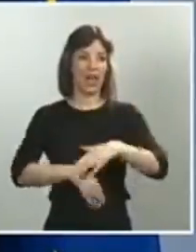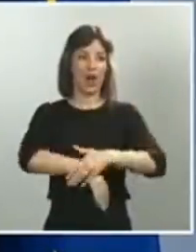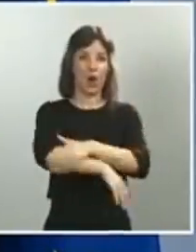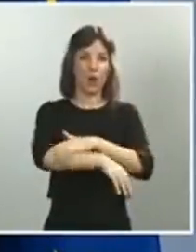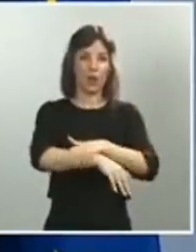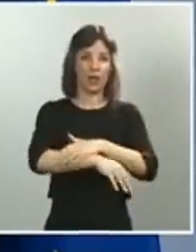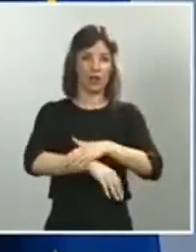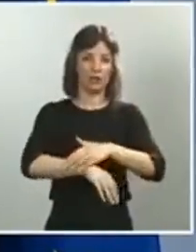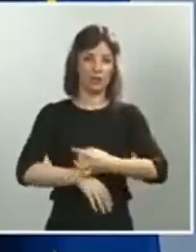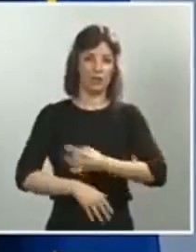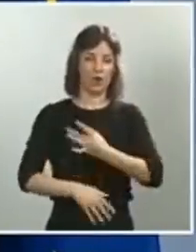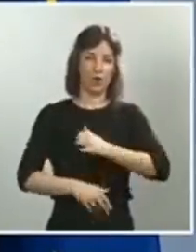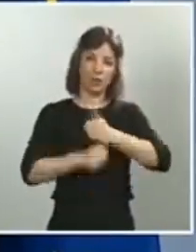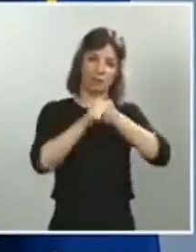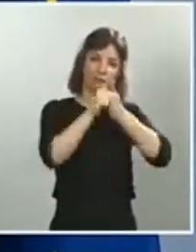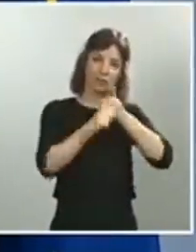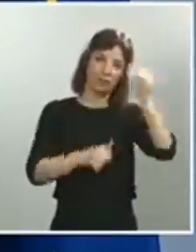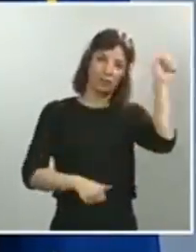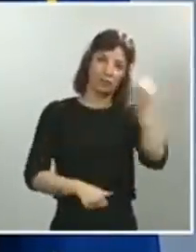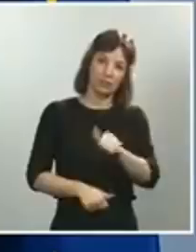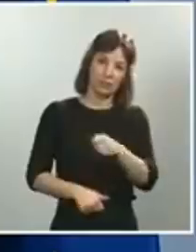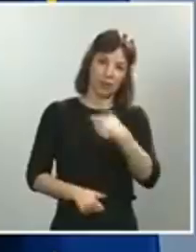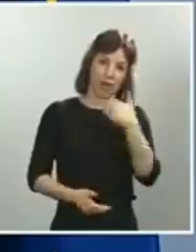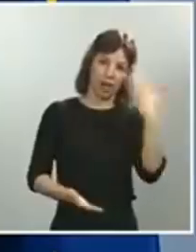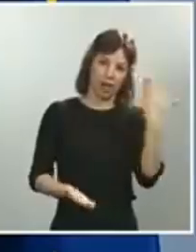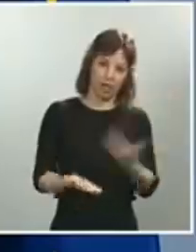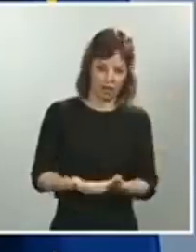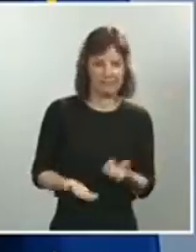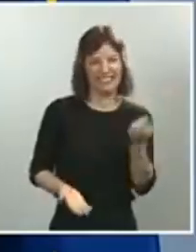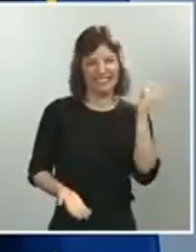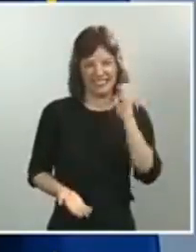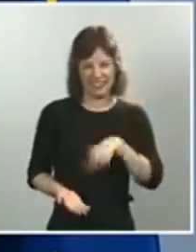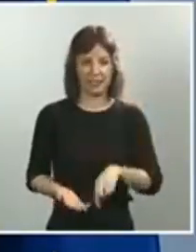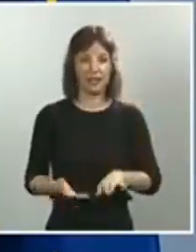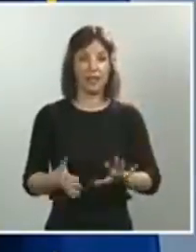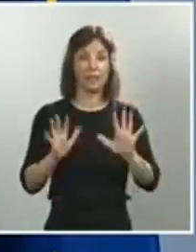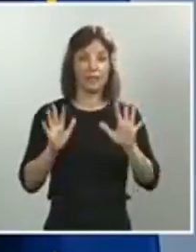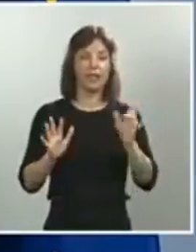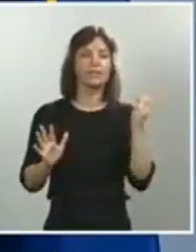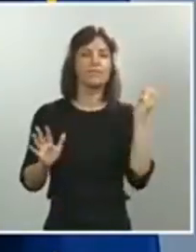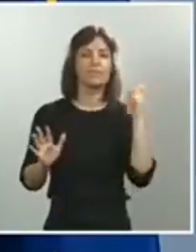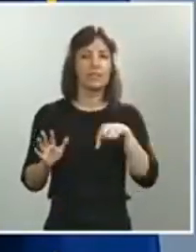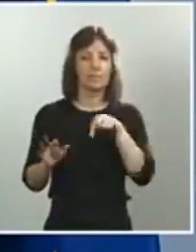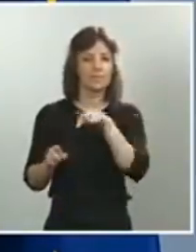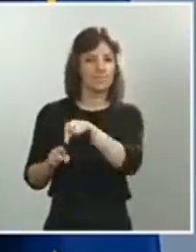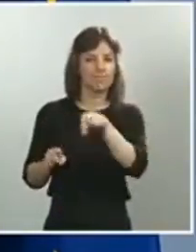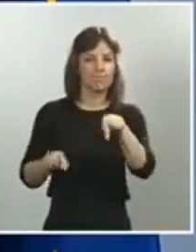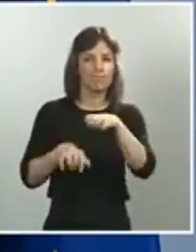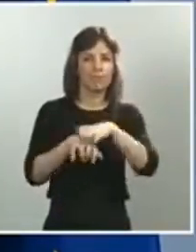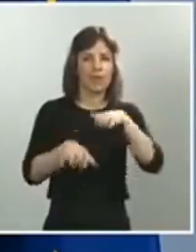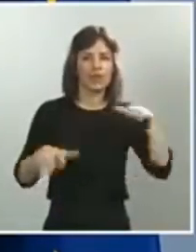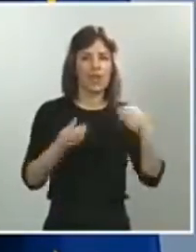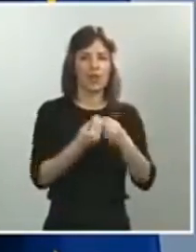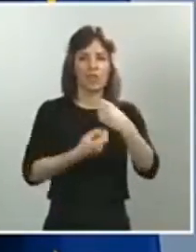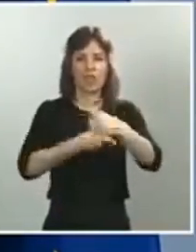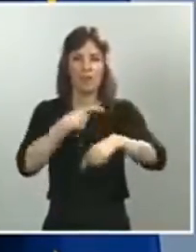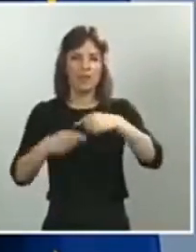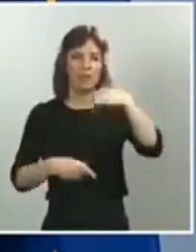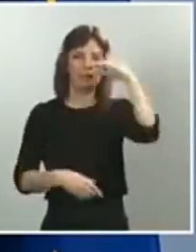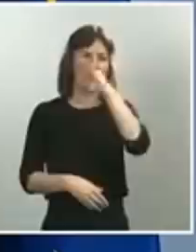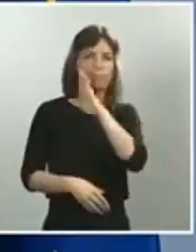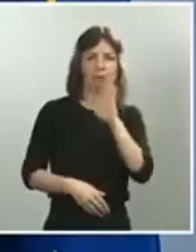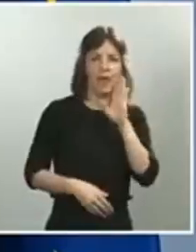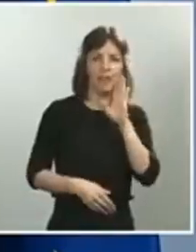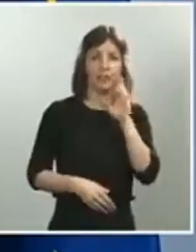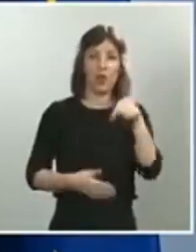puede ser un poco aburrido, pero sé que muchos y muchas estáis con vuestros padres, con vuestras familias. Hoy hablamos de vosotras y de